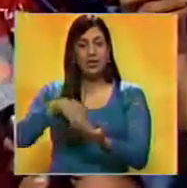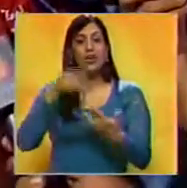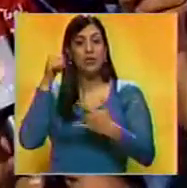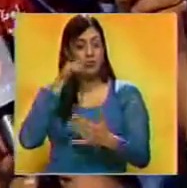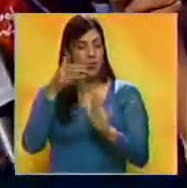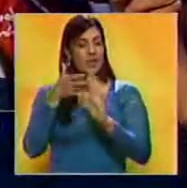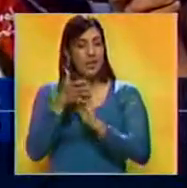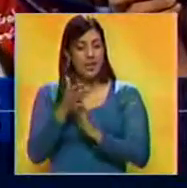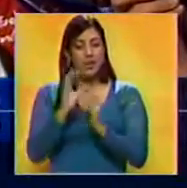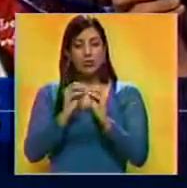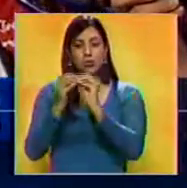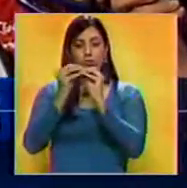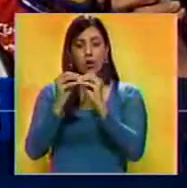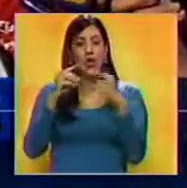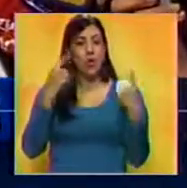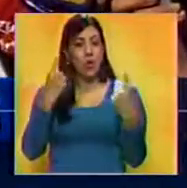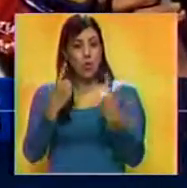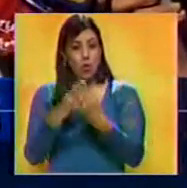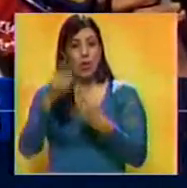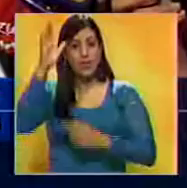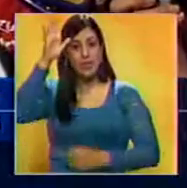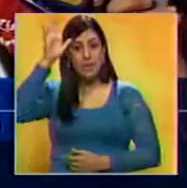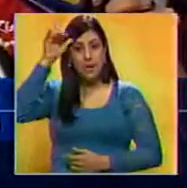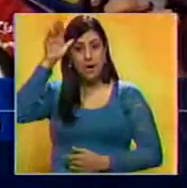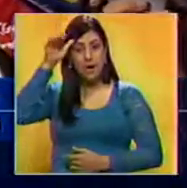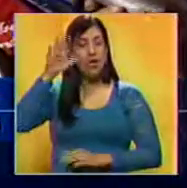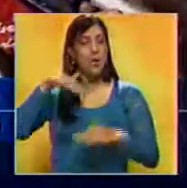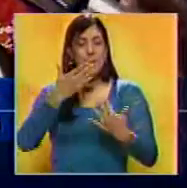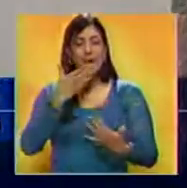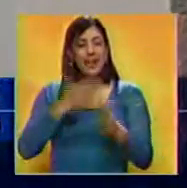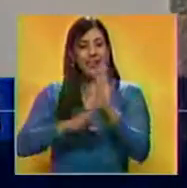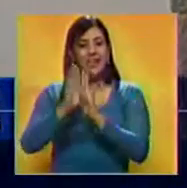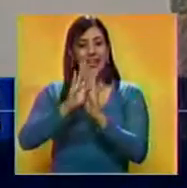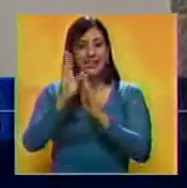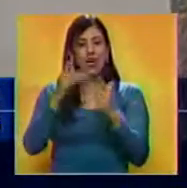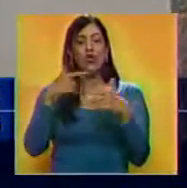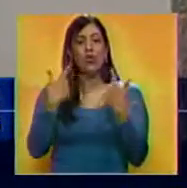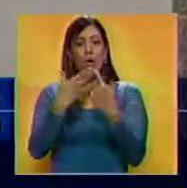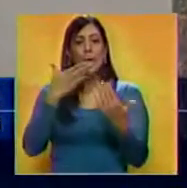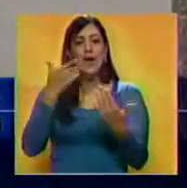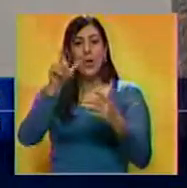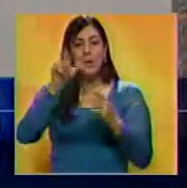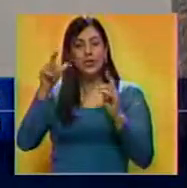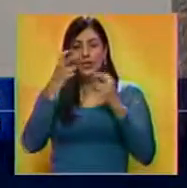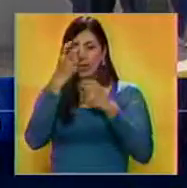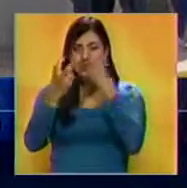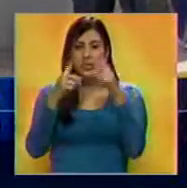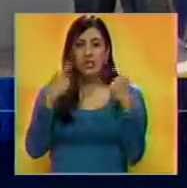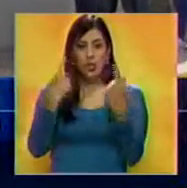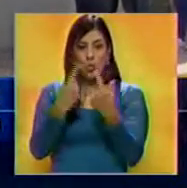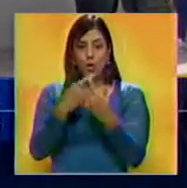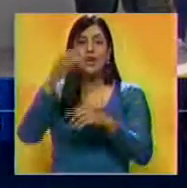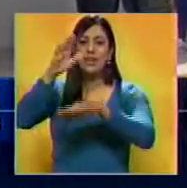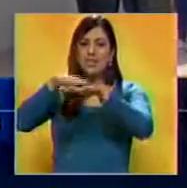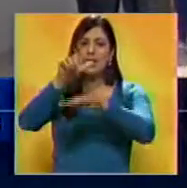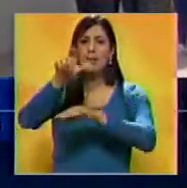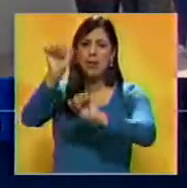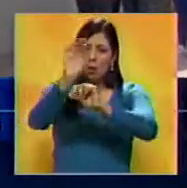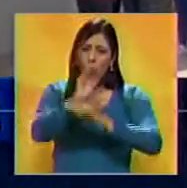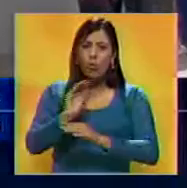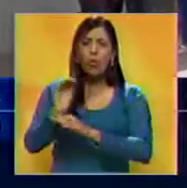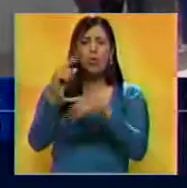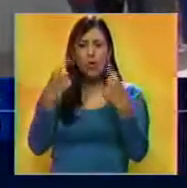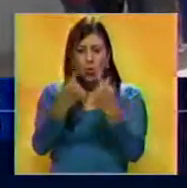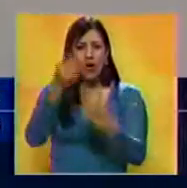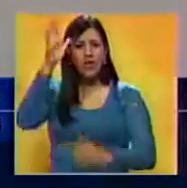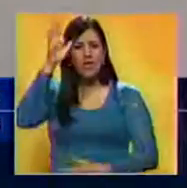Contreras informó que la recuperación de las instalaciones sanitarias busca el desarrollo de calidad del servicio a temporadistas y visitantes. Hizo un llamado a preservar